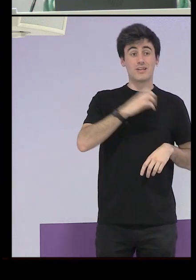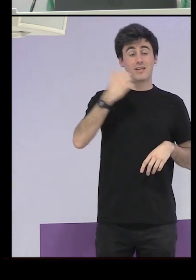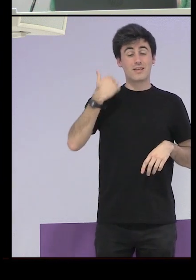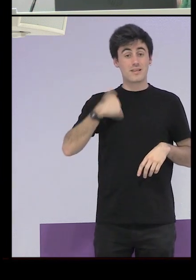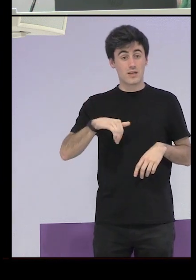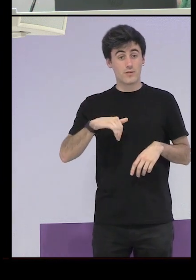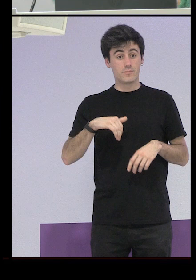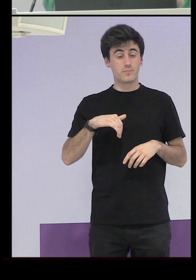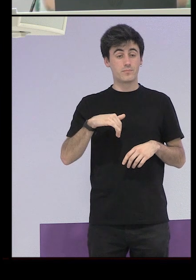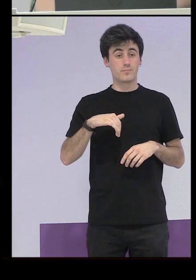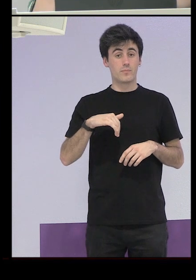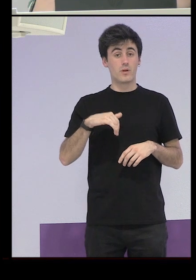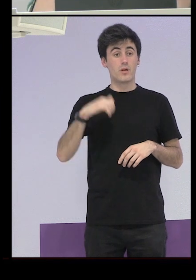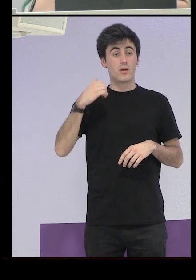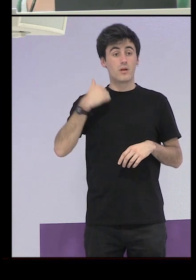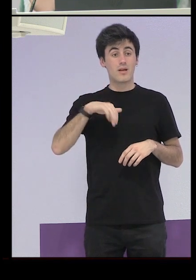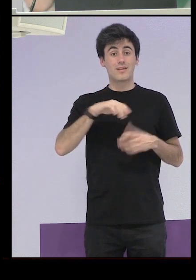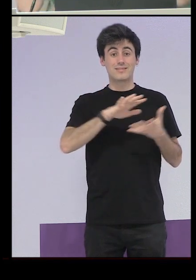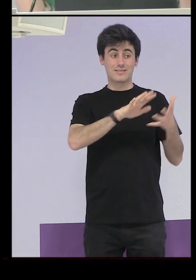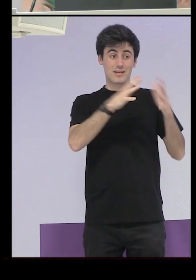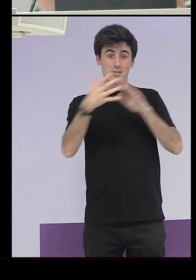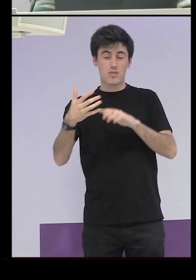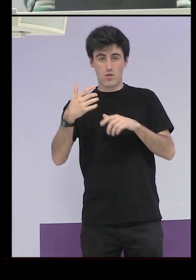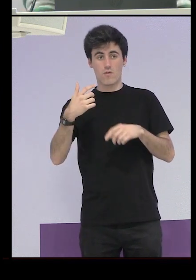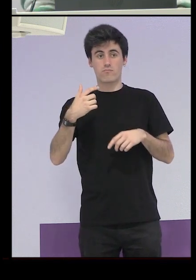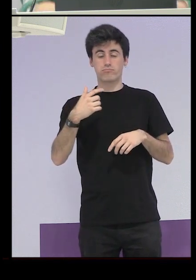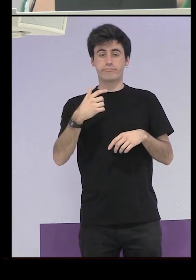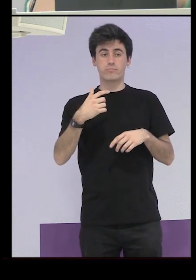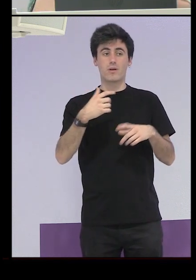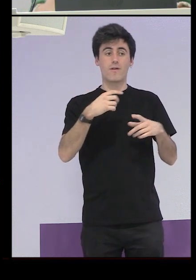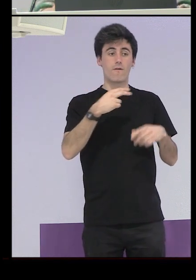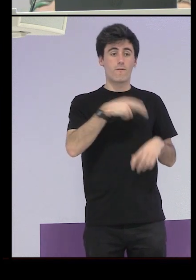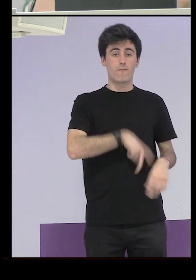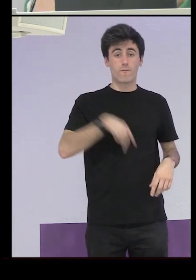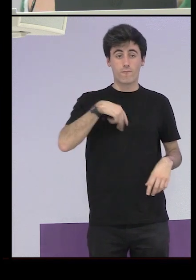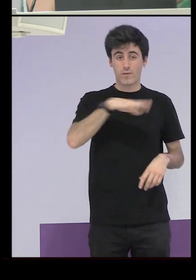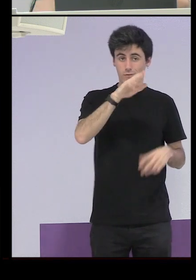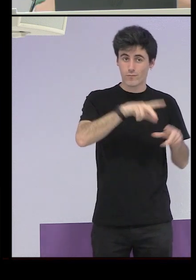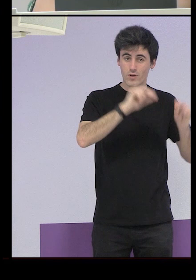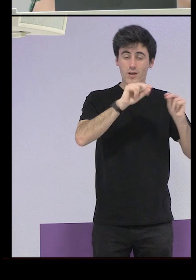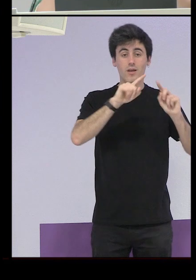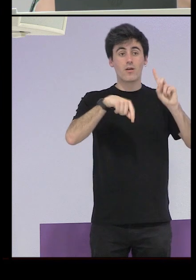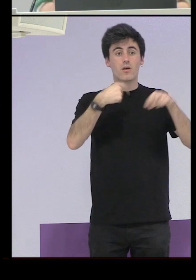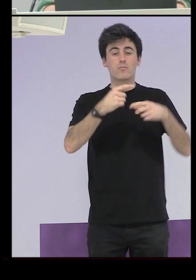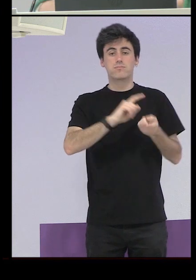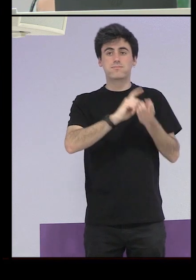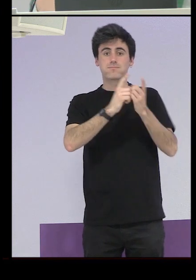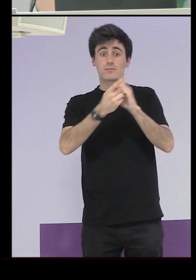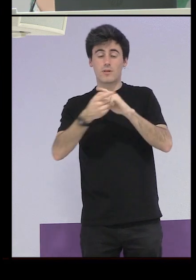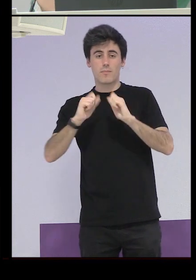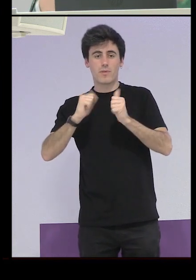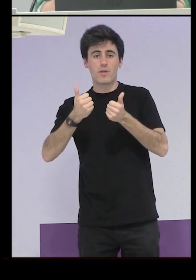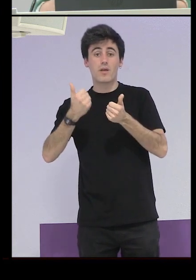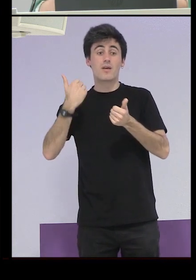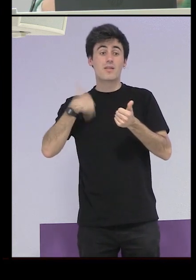la transición y se aprueba la ley de instituciones penitenciarias una de las cosas que pasa es que tiene que empezar